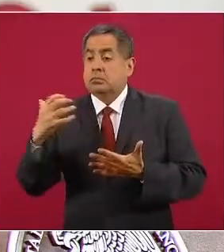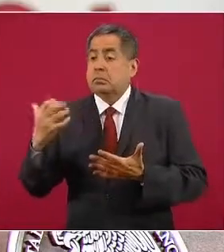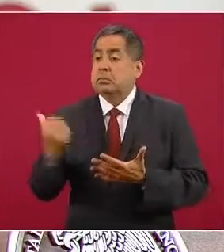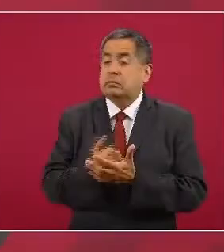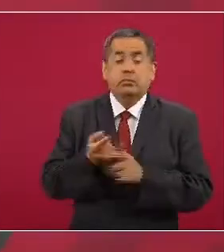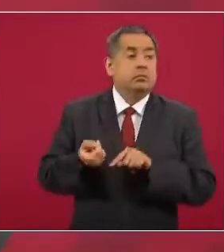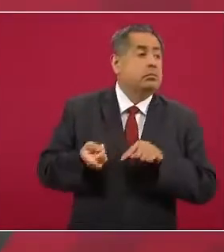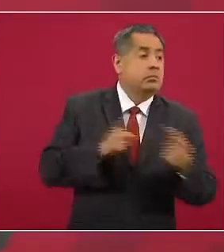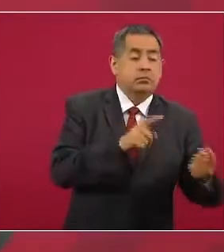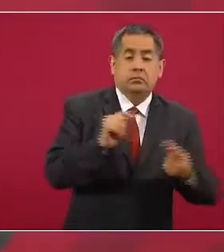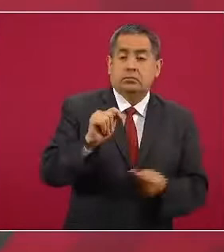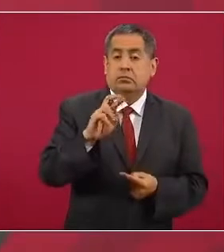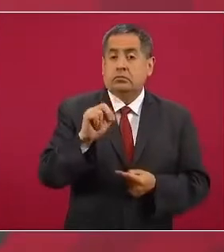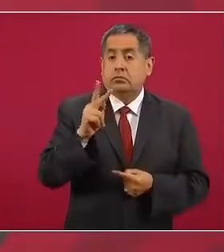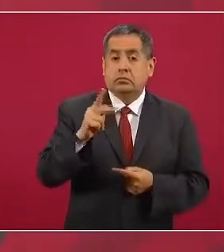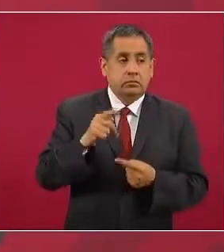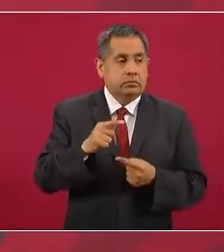Trump.